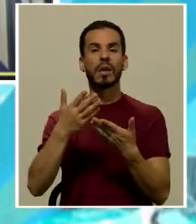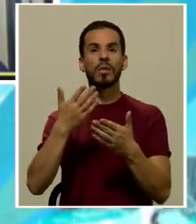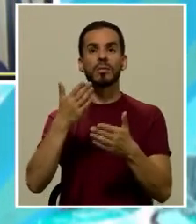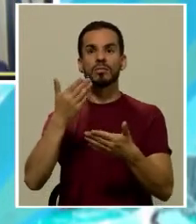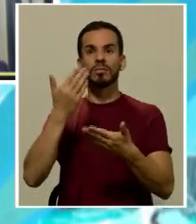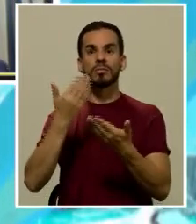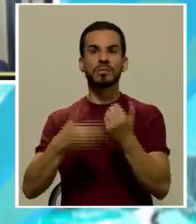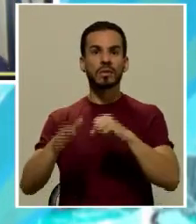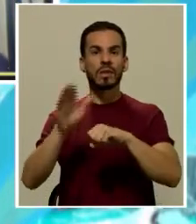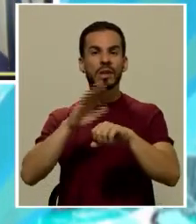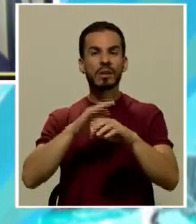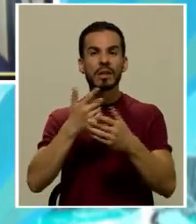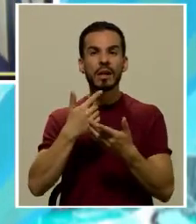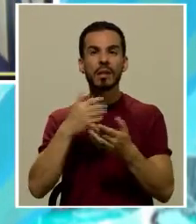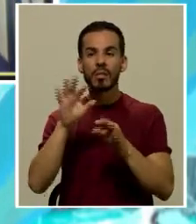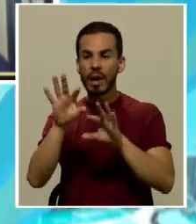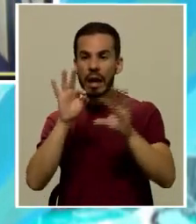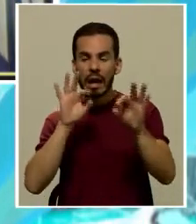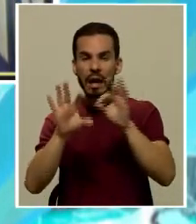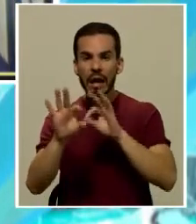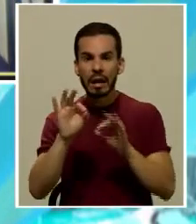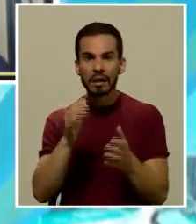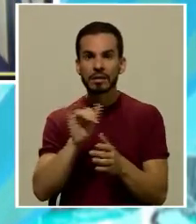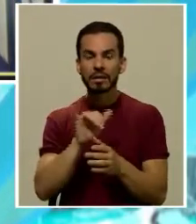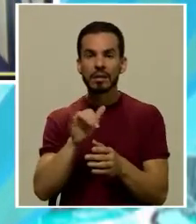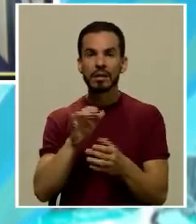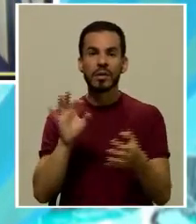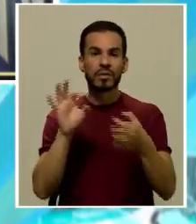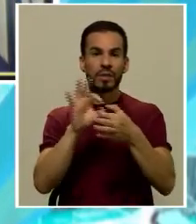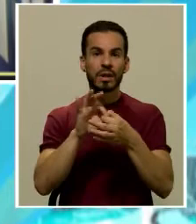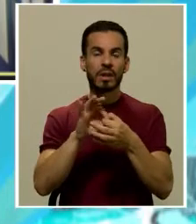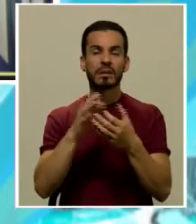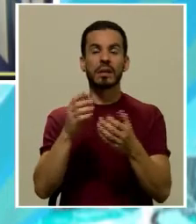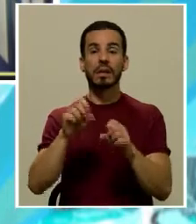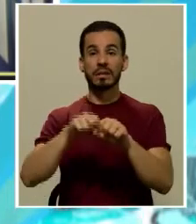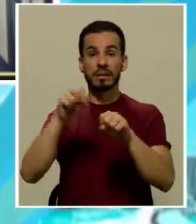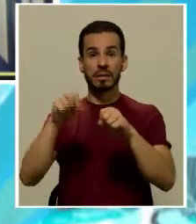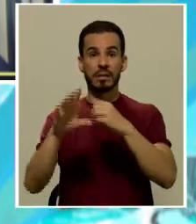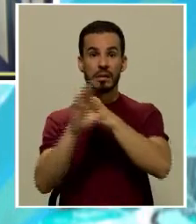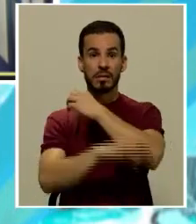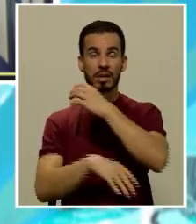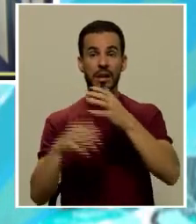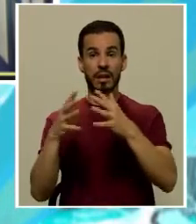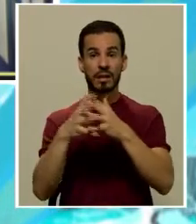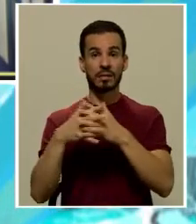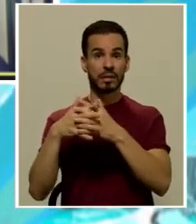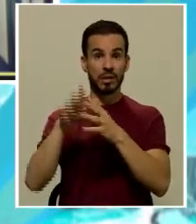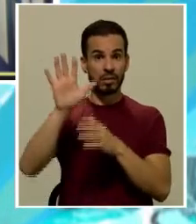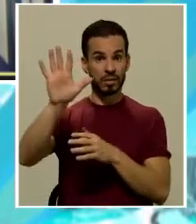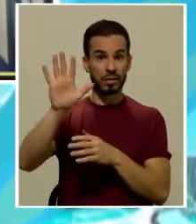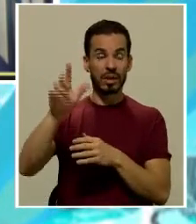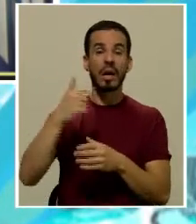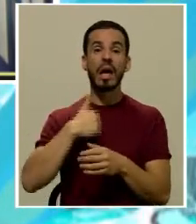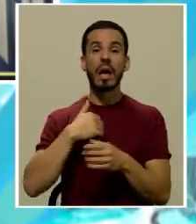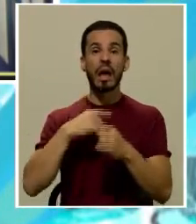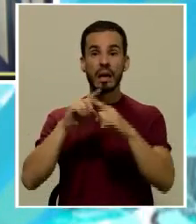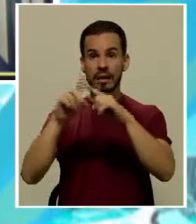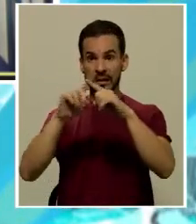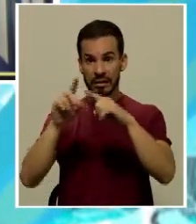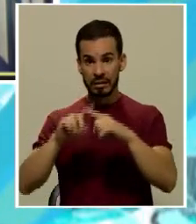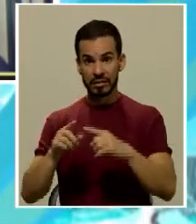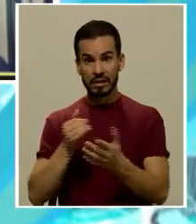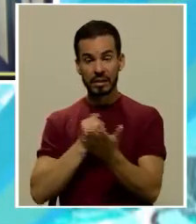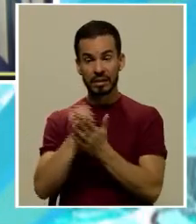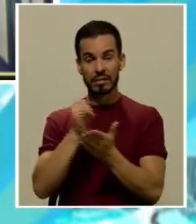también selectivo con respecto al sistema penal de los Estados Unidos precisamente hay una serie de